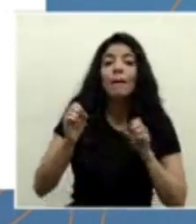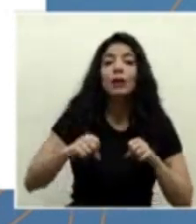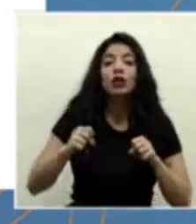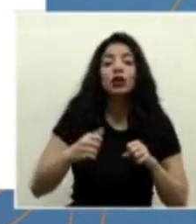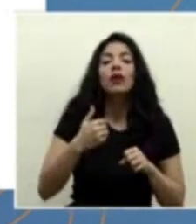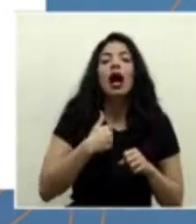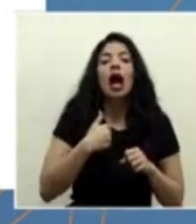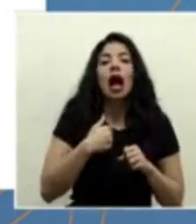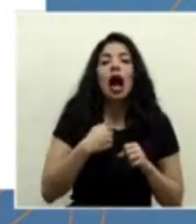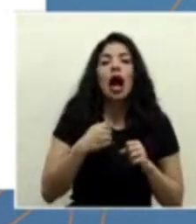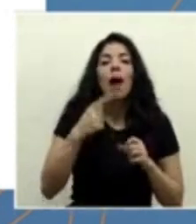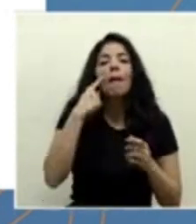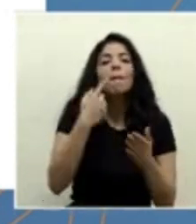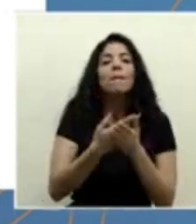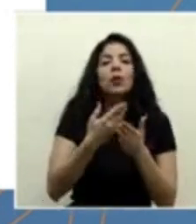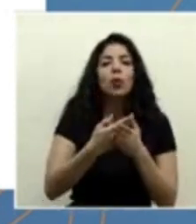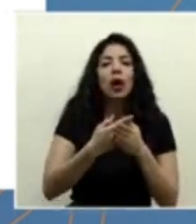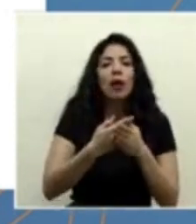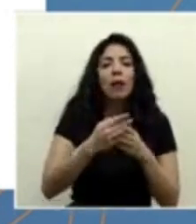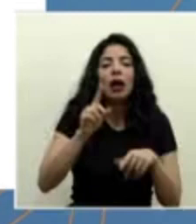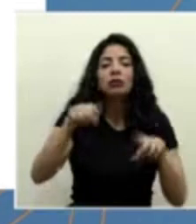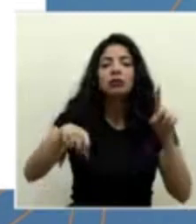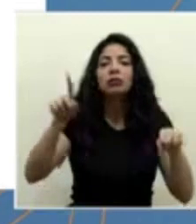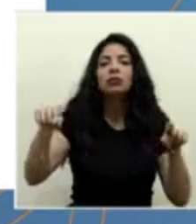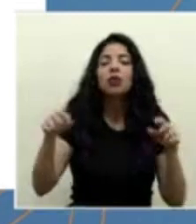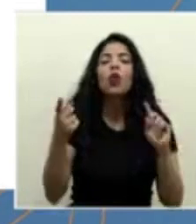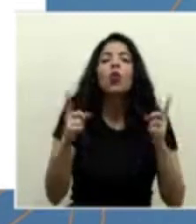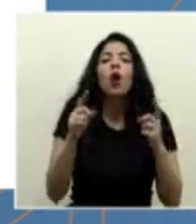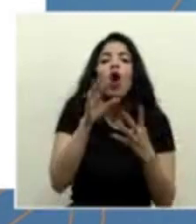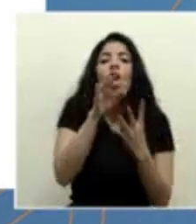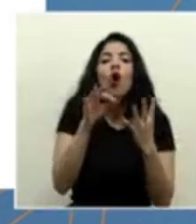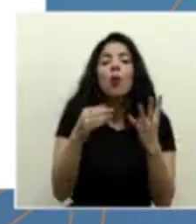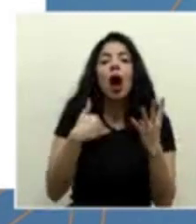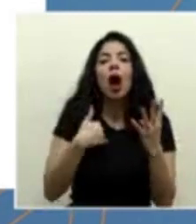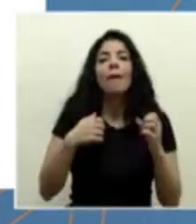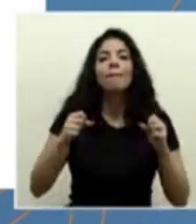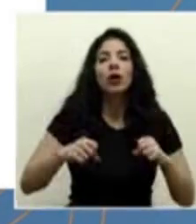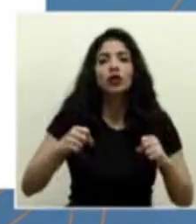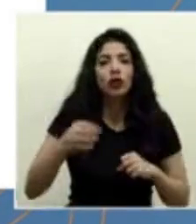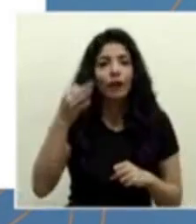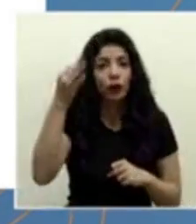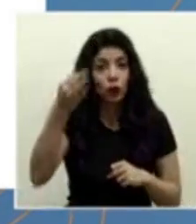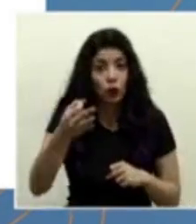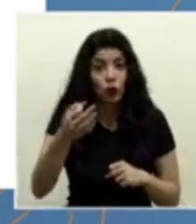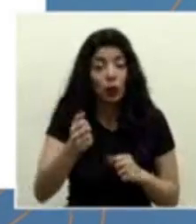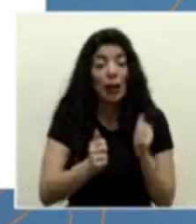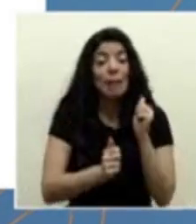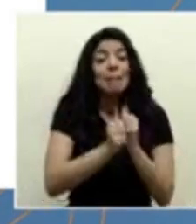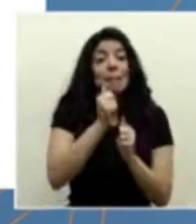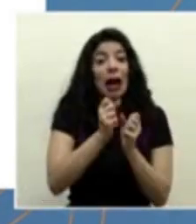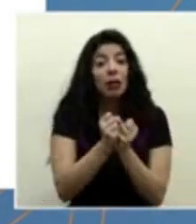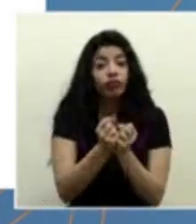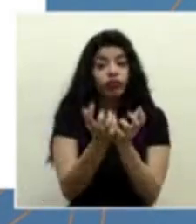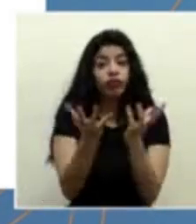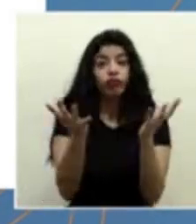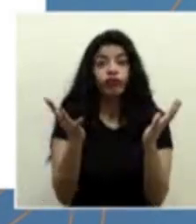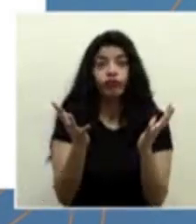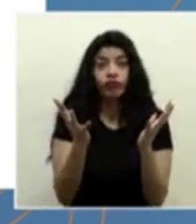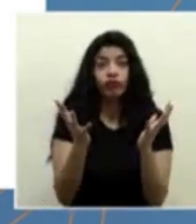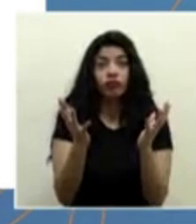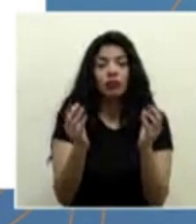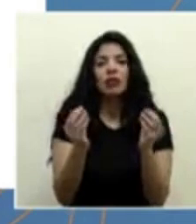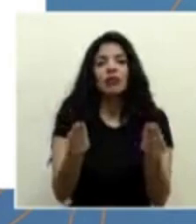corridas del modelo de simulaciones, y eso pues obviamente entre más corridas, pues tenemos más